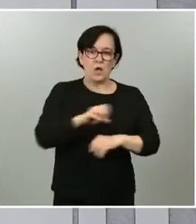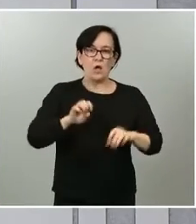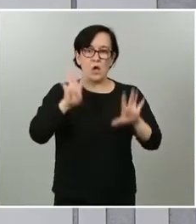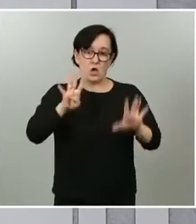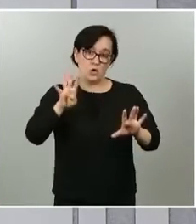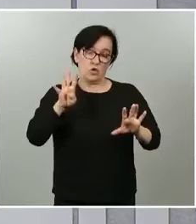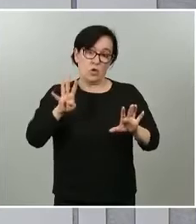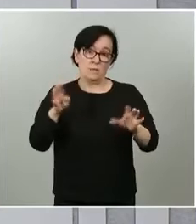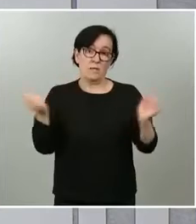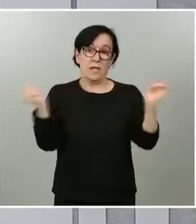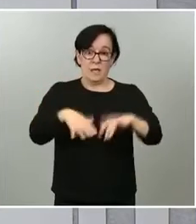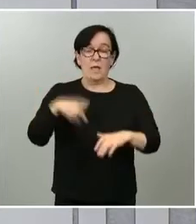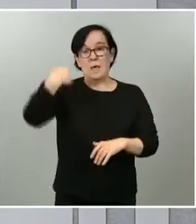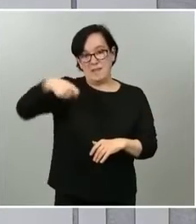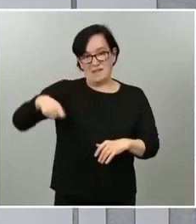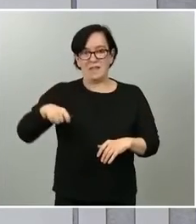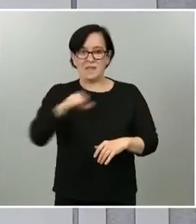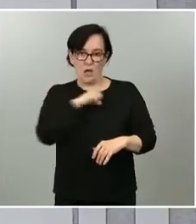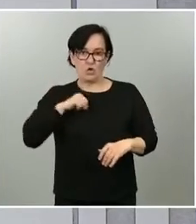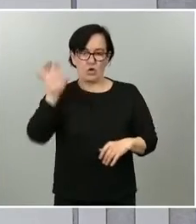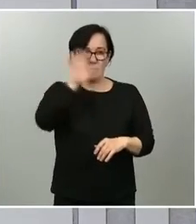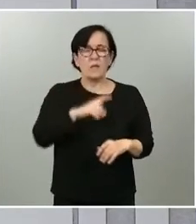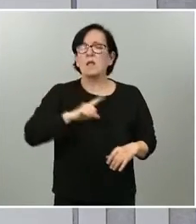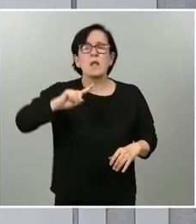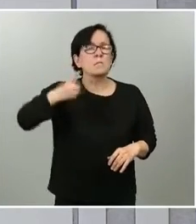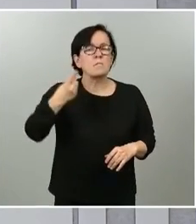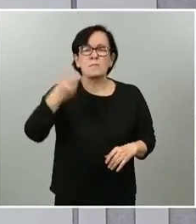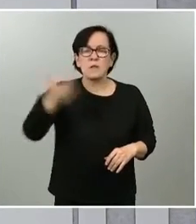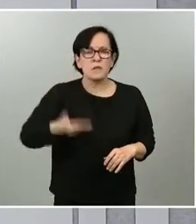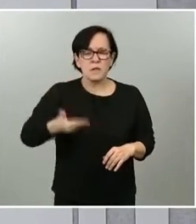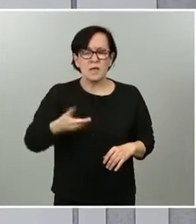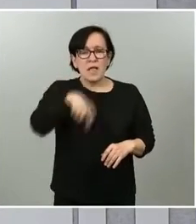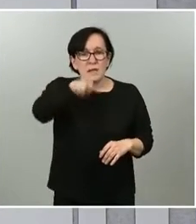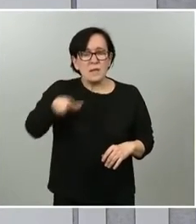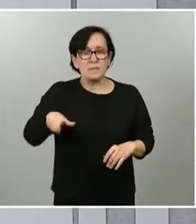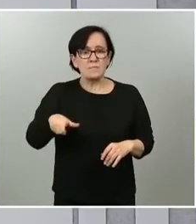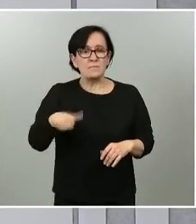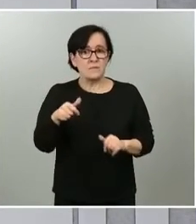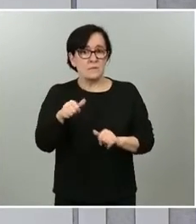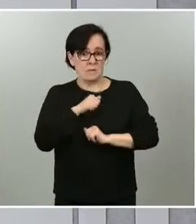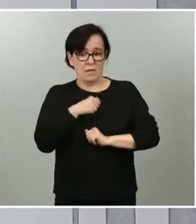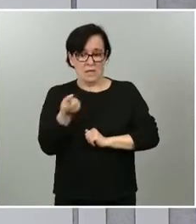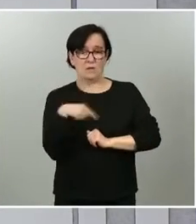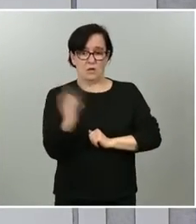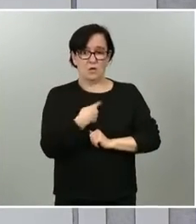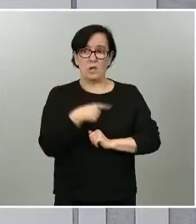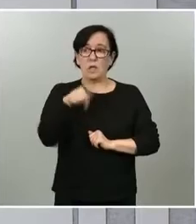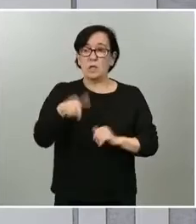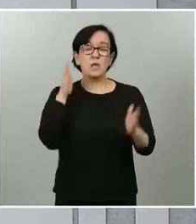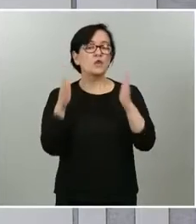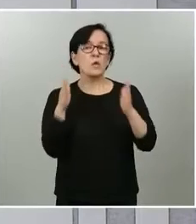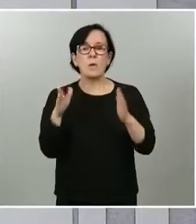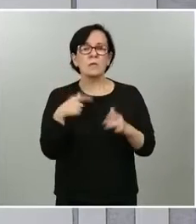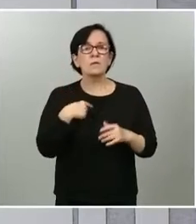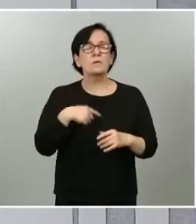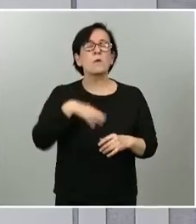de presidentes autonómicos esto es lo fundamental que creo que los ciudadanos esperan de nosotros que en este momento todos seamos capaces